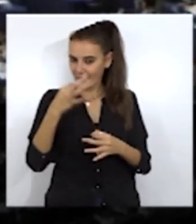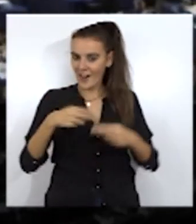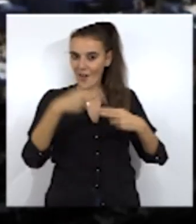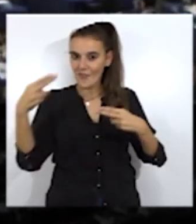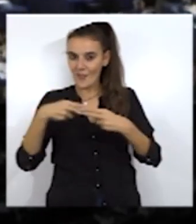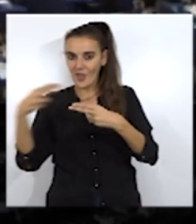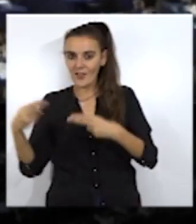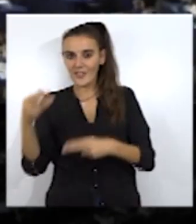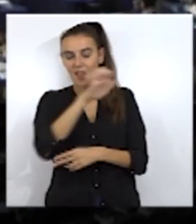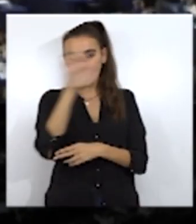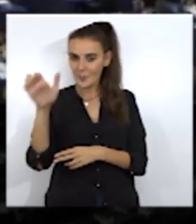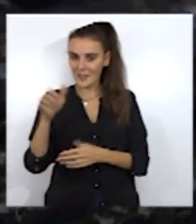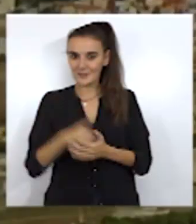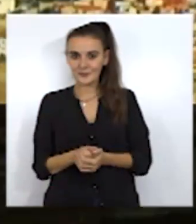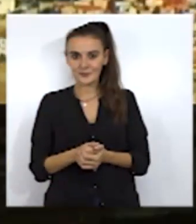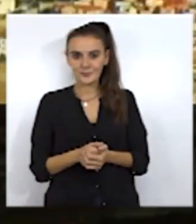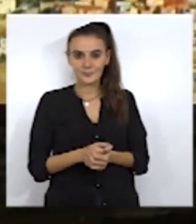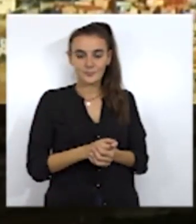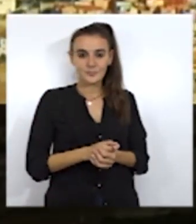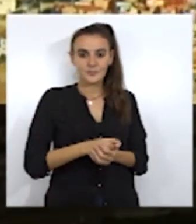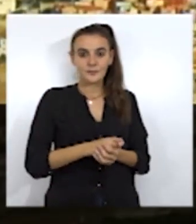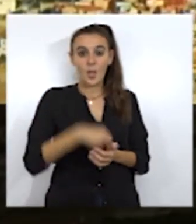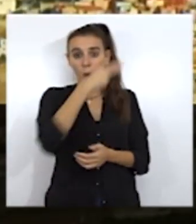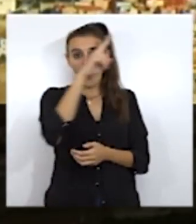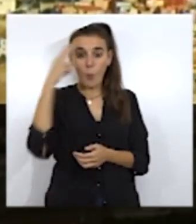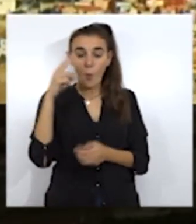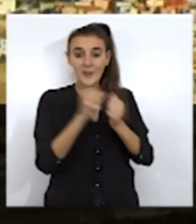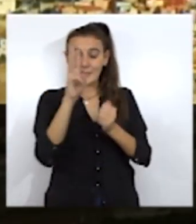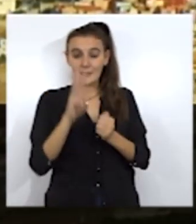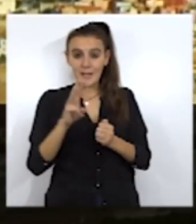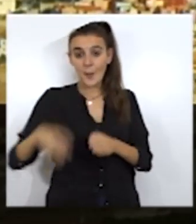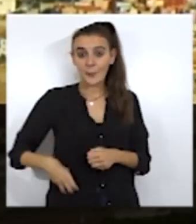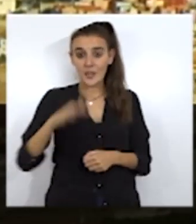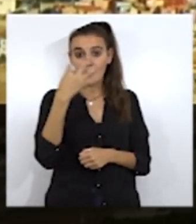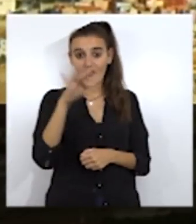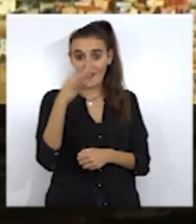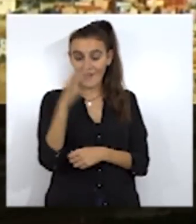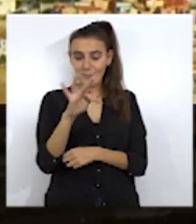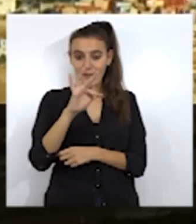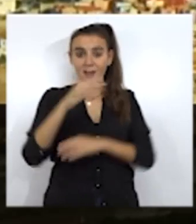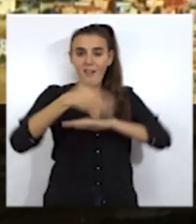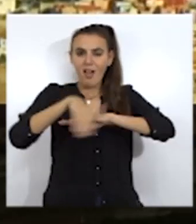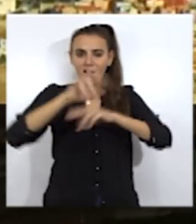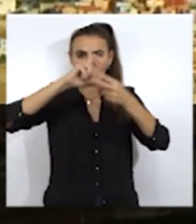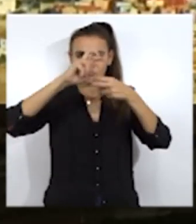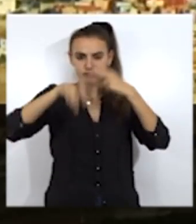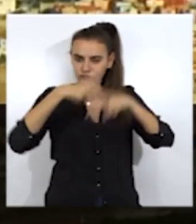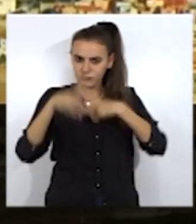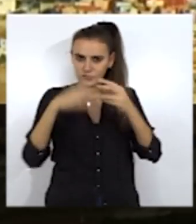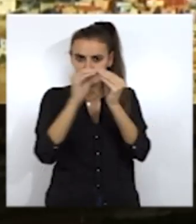realidad de la frontera sur de Europa. Juan XXIII, junto con Príncipe Felipe, serán las próximas barriadas objeto de